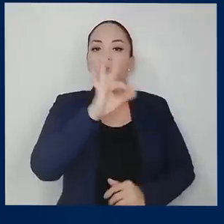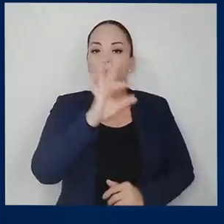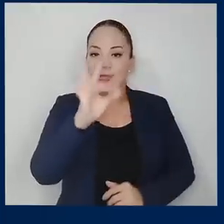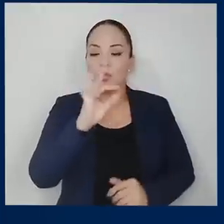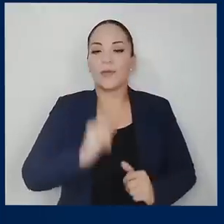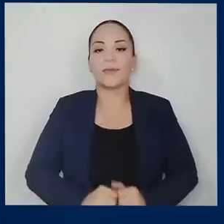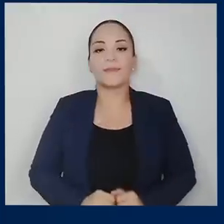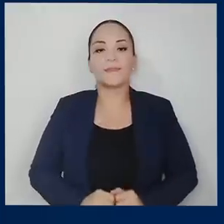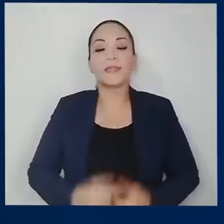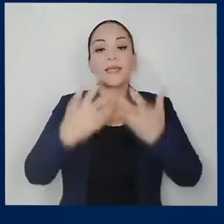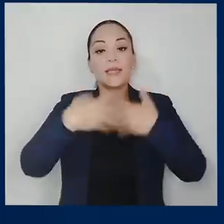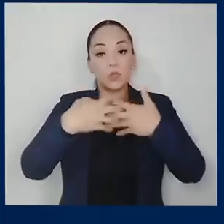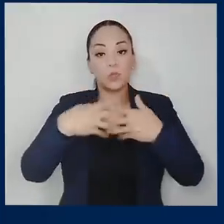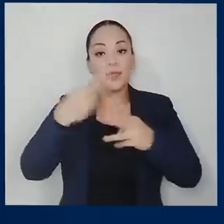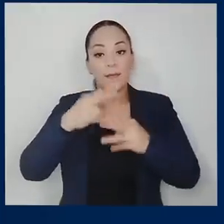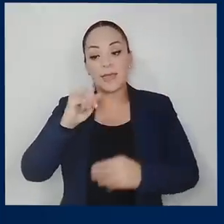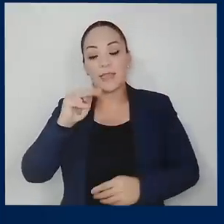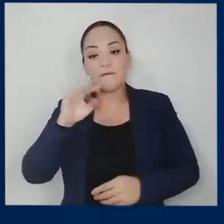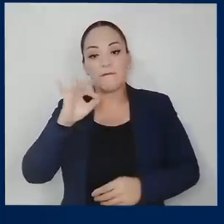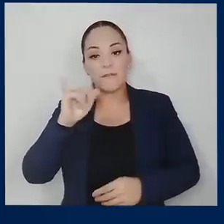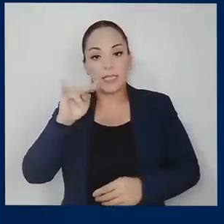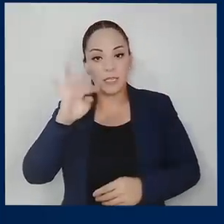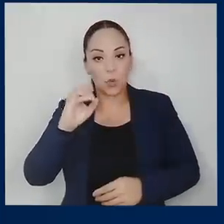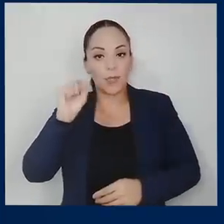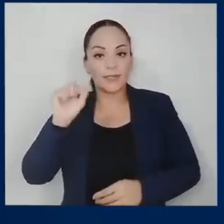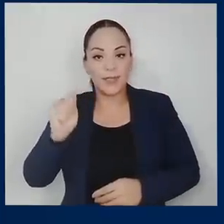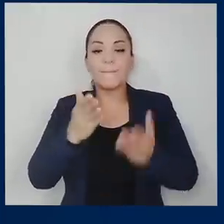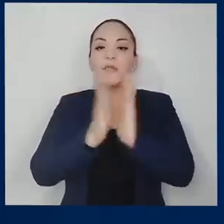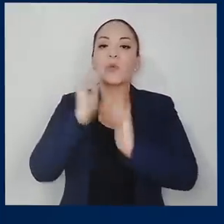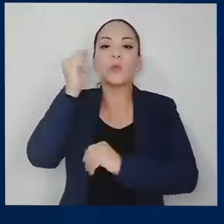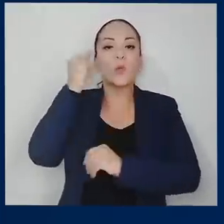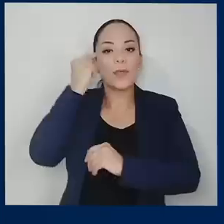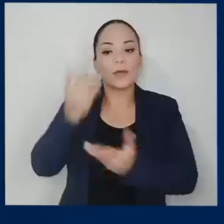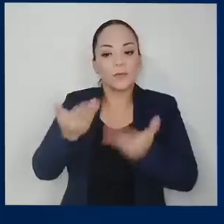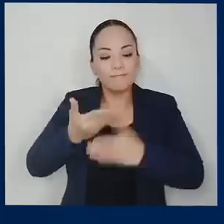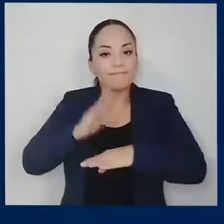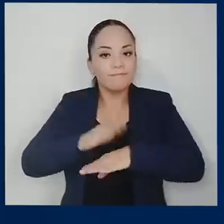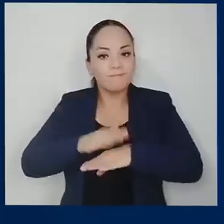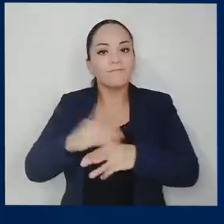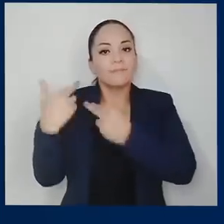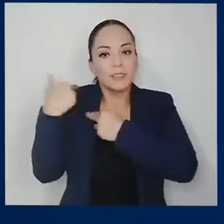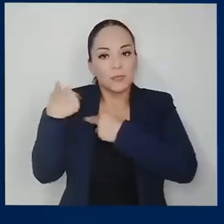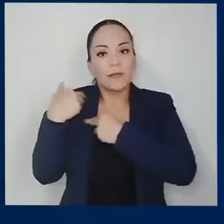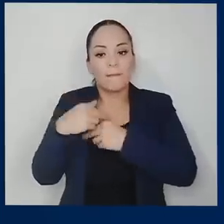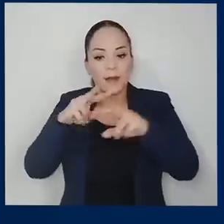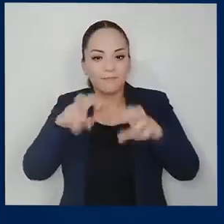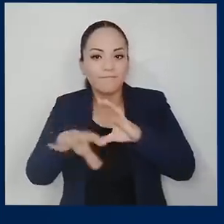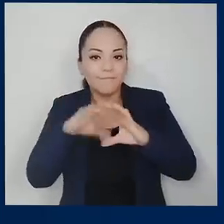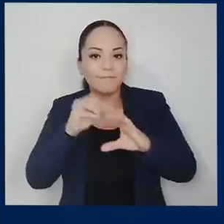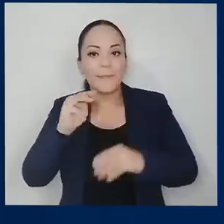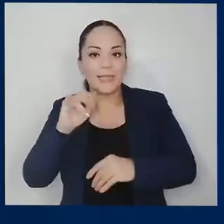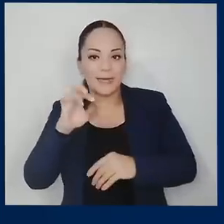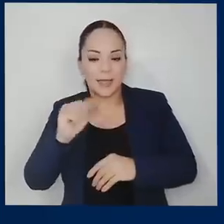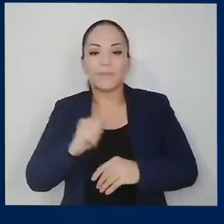1999. Industrias Infinito S.A. solicita al Estado la concesión de la exploración minera.